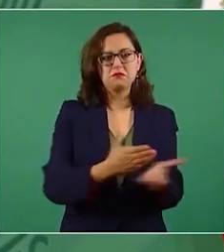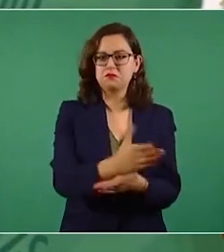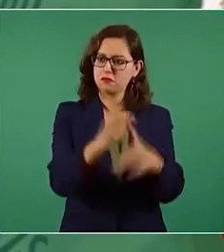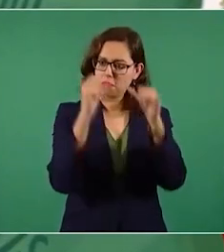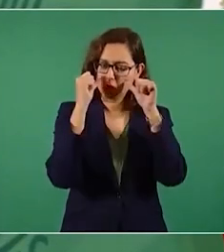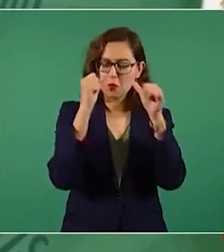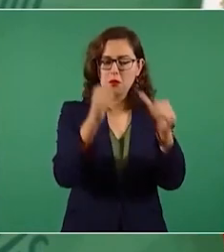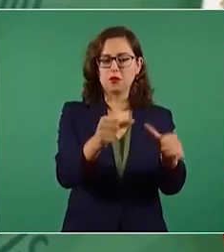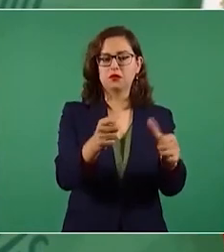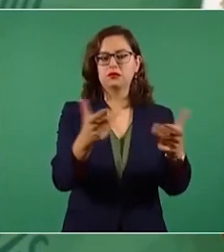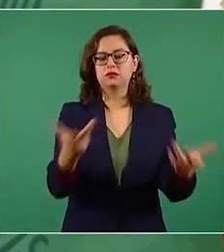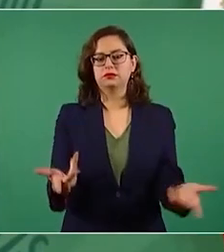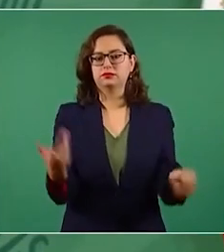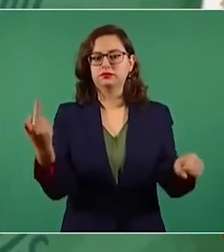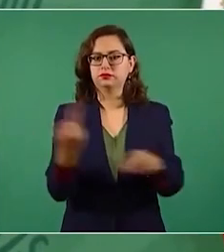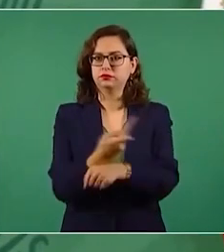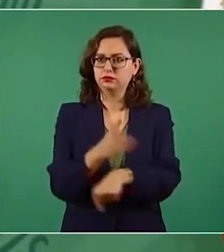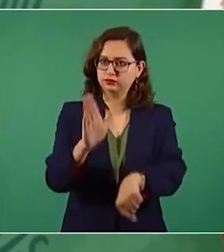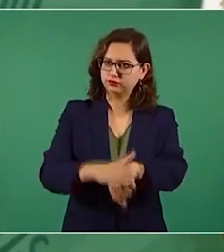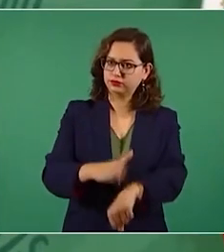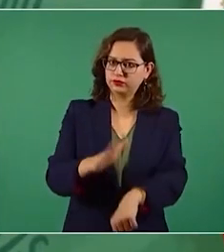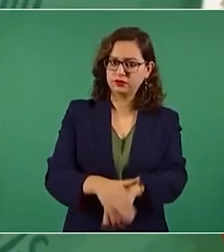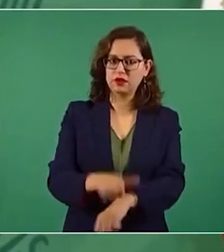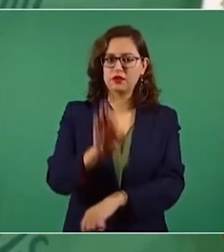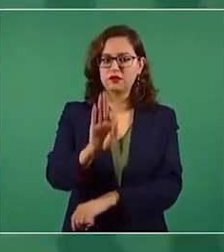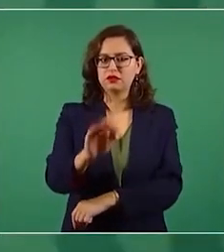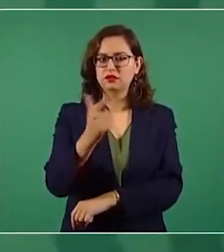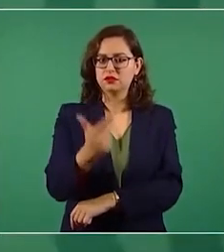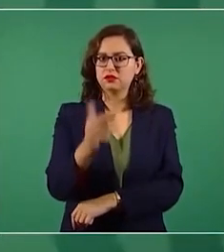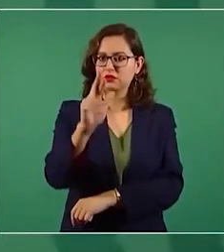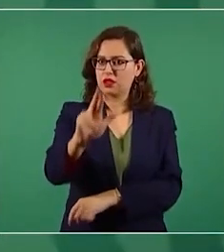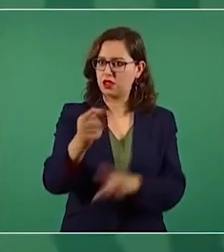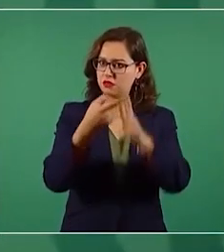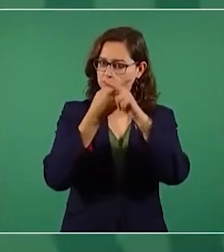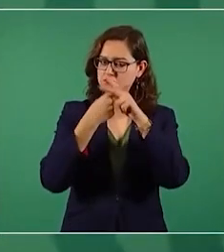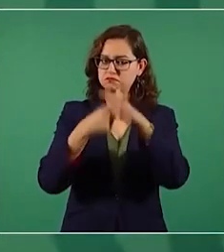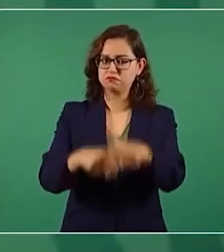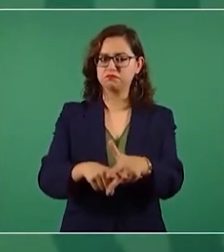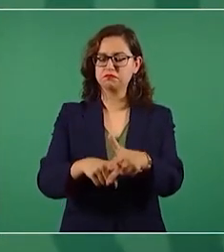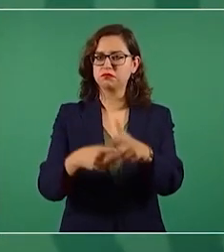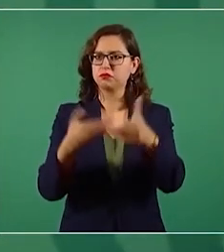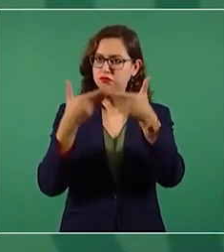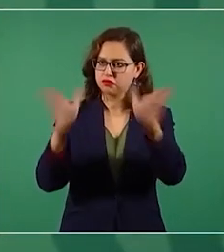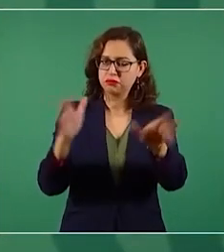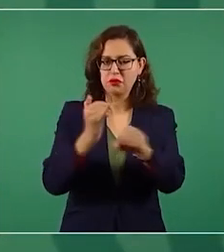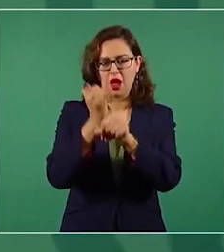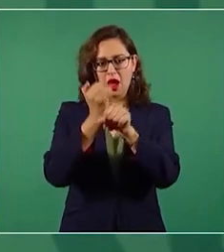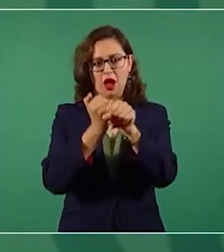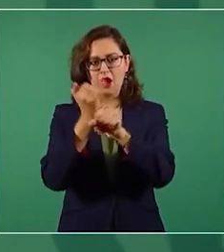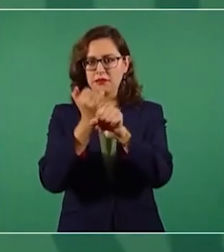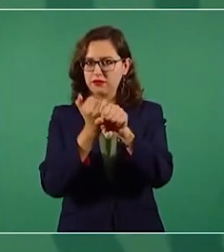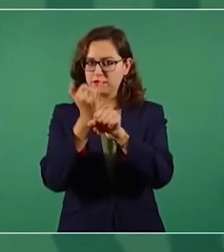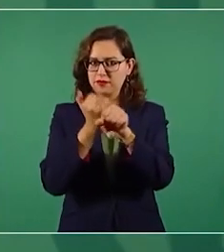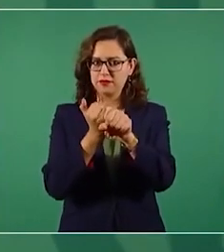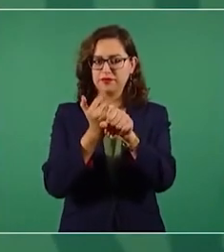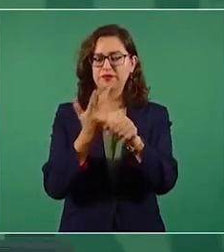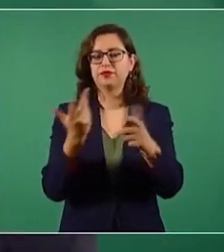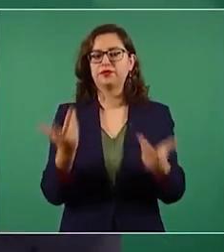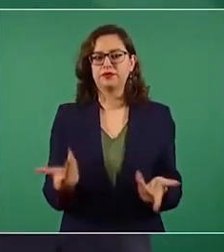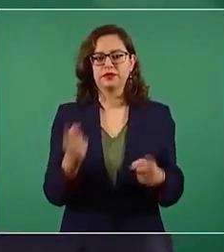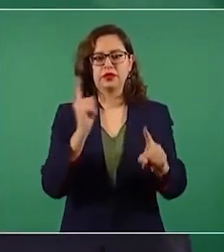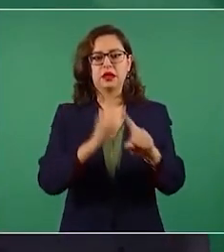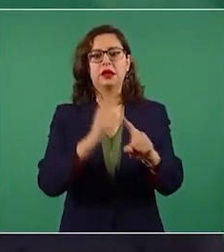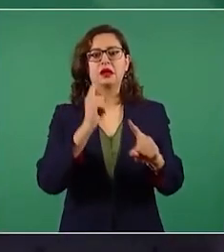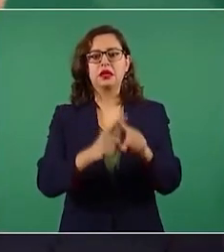a la Fiscalía General de la República que abra una investigación y se finquen